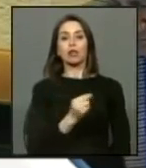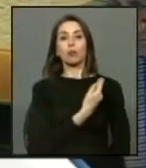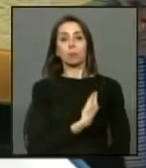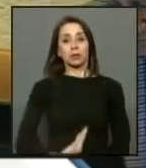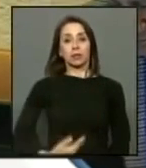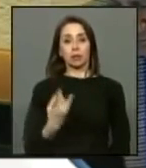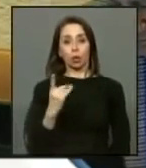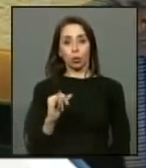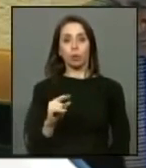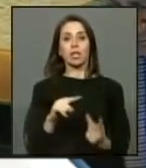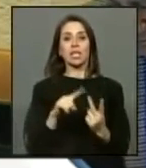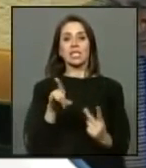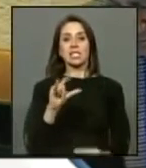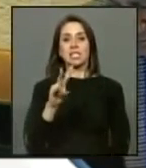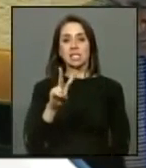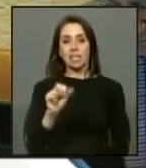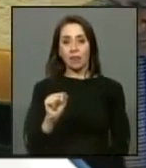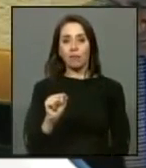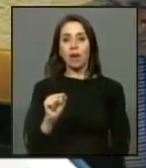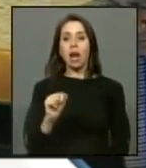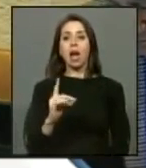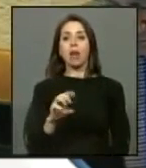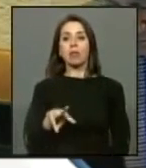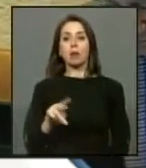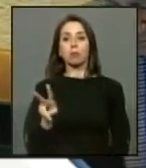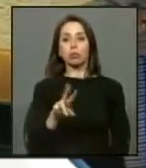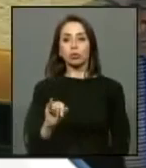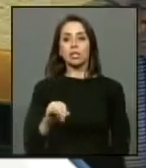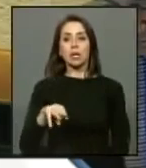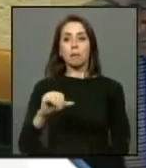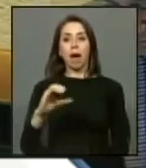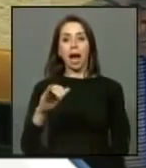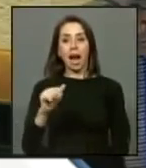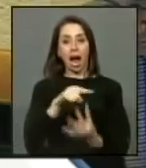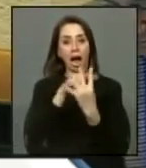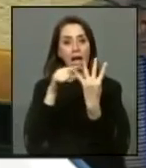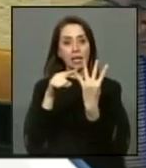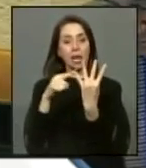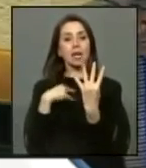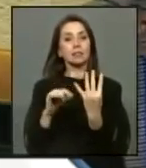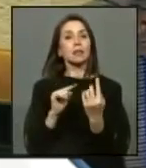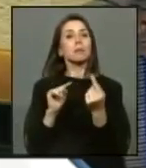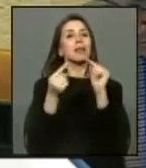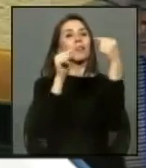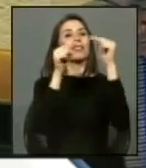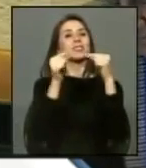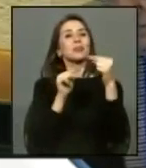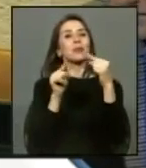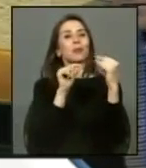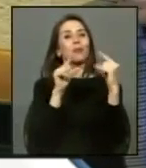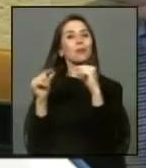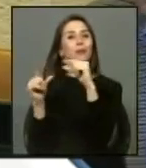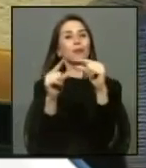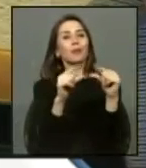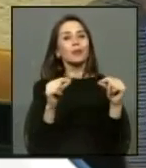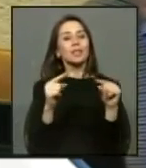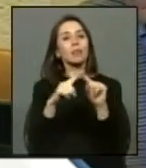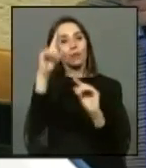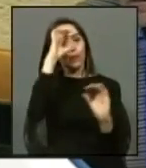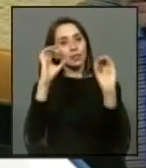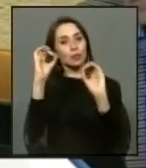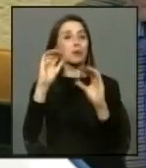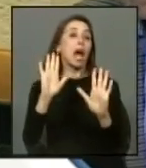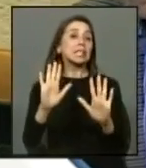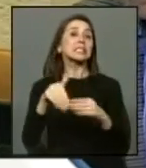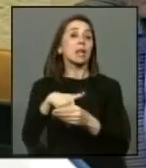Ernesto Silva Felipe de Mucí Javier Macaya con quienes uno discute en el marco de las diferencias de la